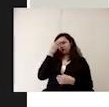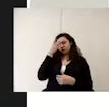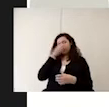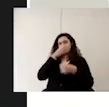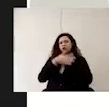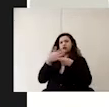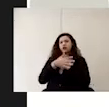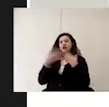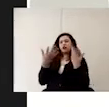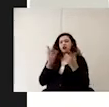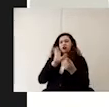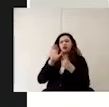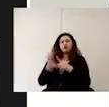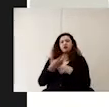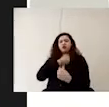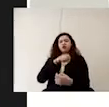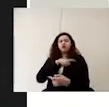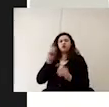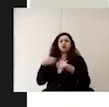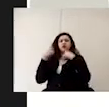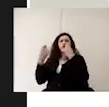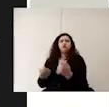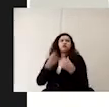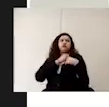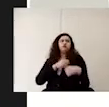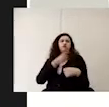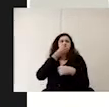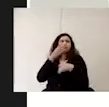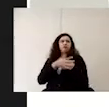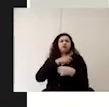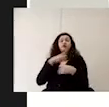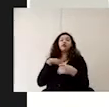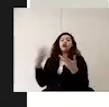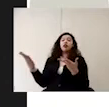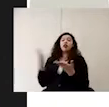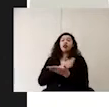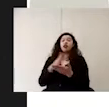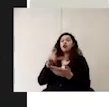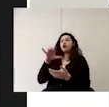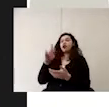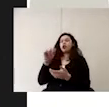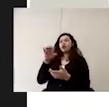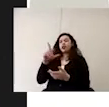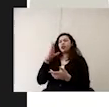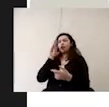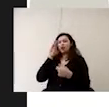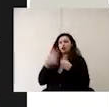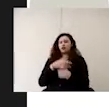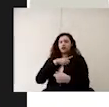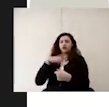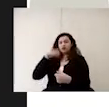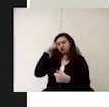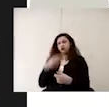la jurisdicción sanitaria correspondiente y además se debe avisar a locatel para notificar la